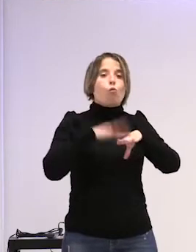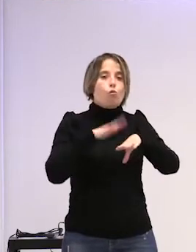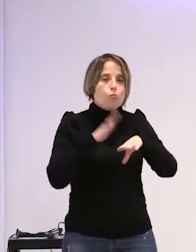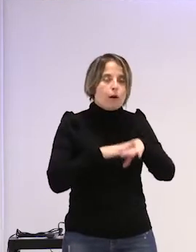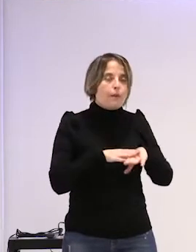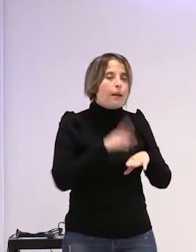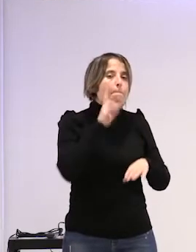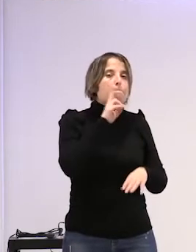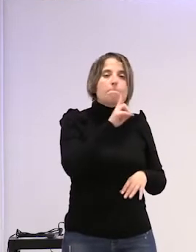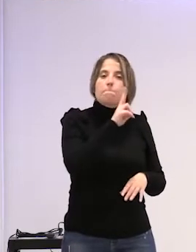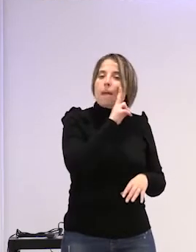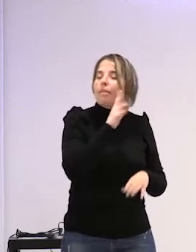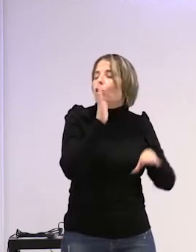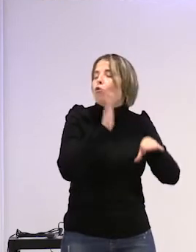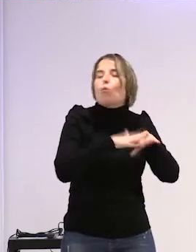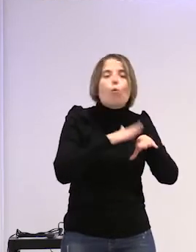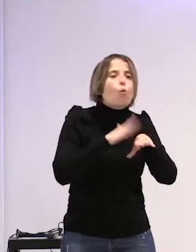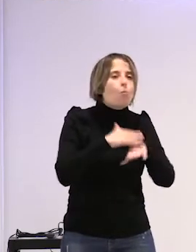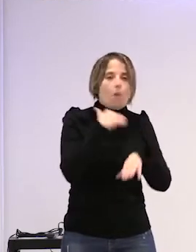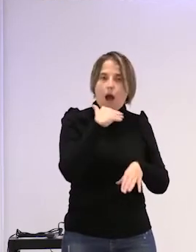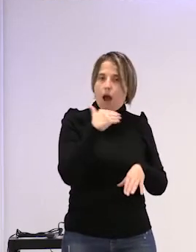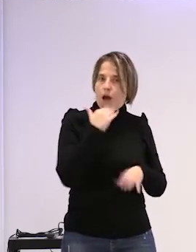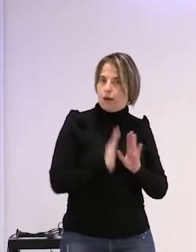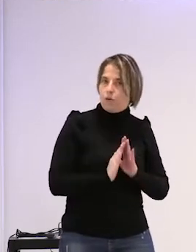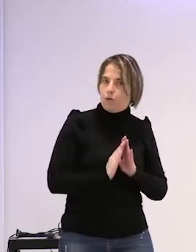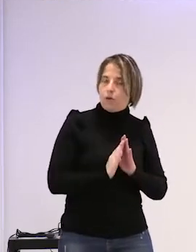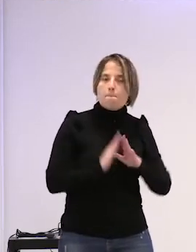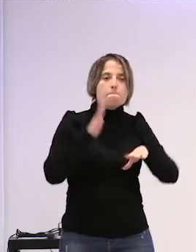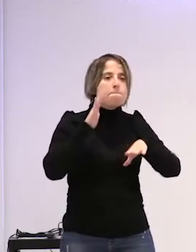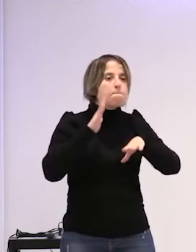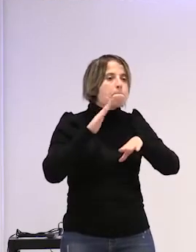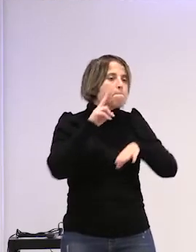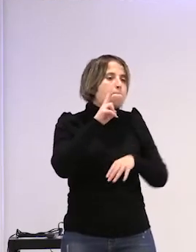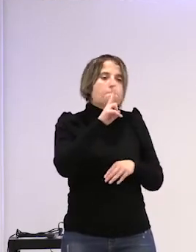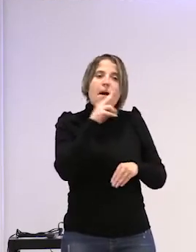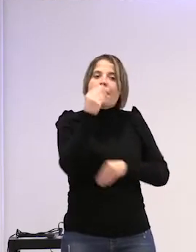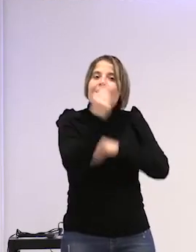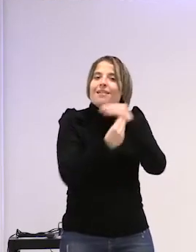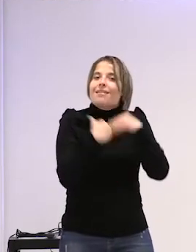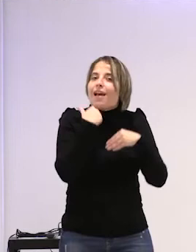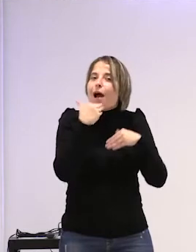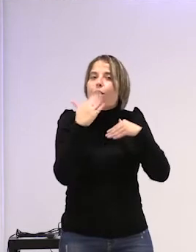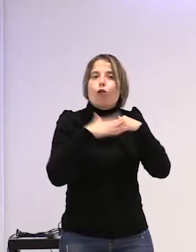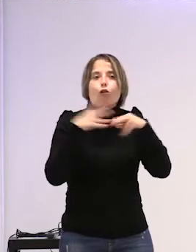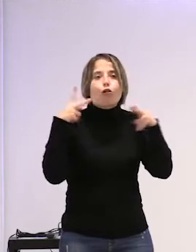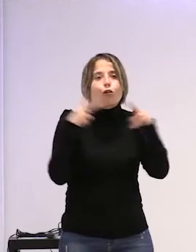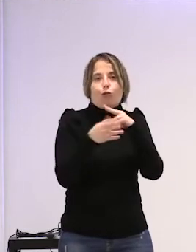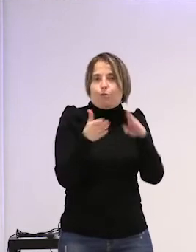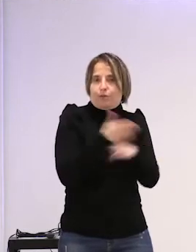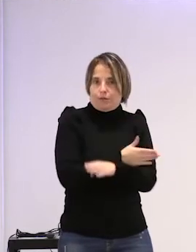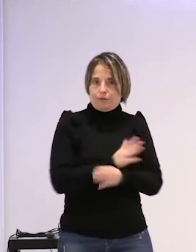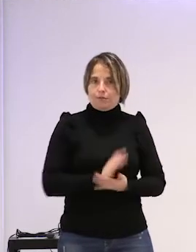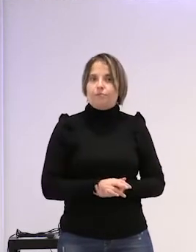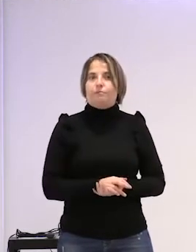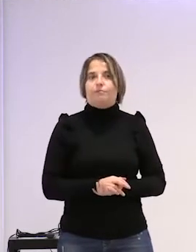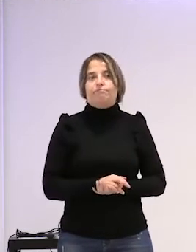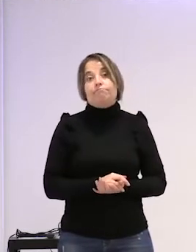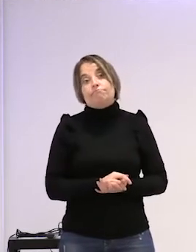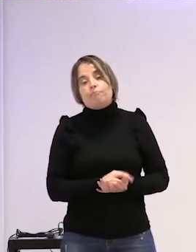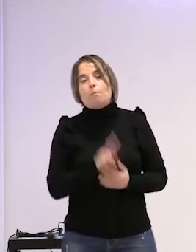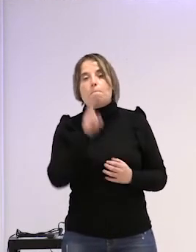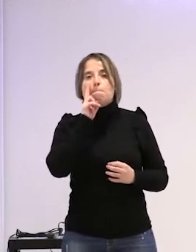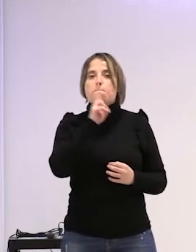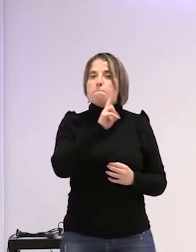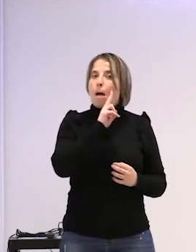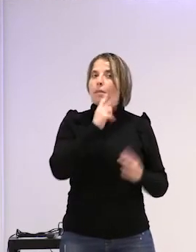madre es algo algo tenía que haber hecho ella para evitar que eso sucediera a veces la madre